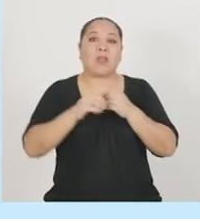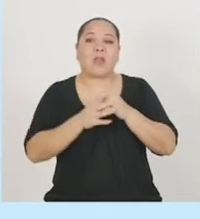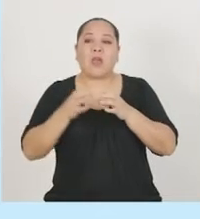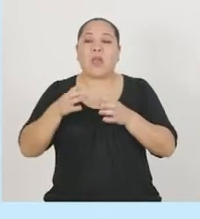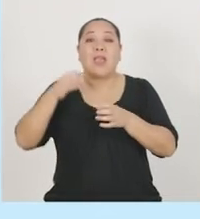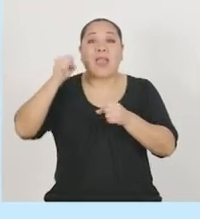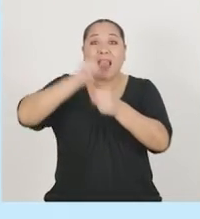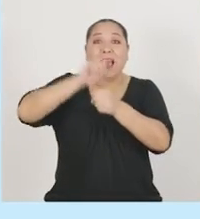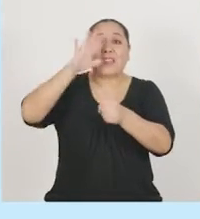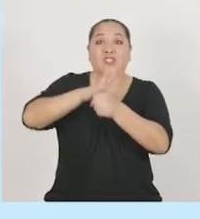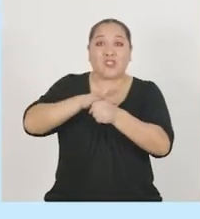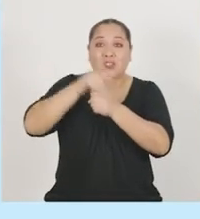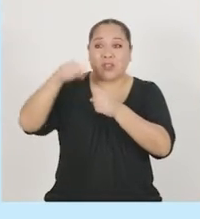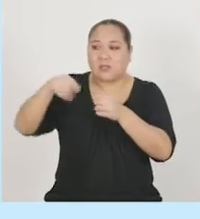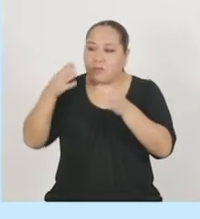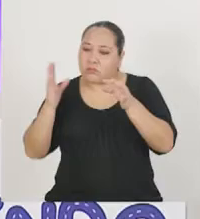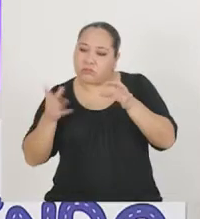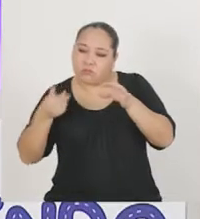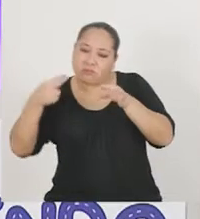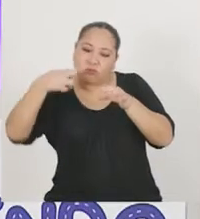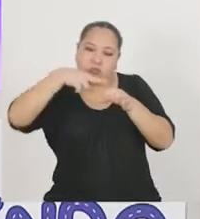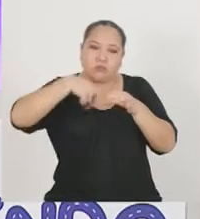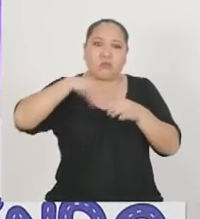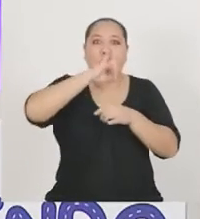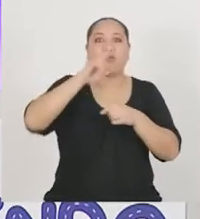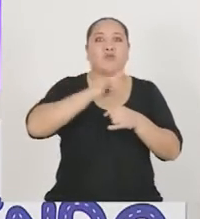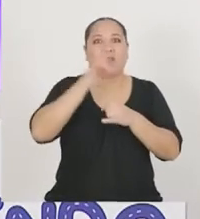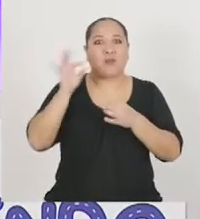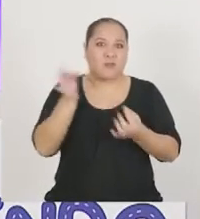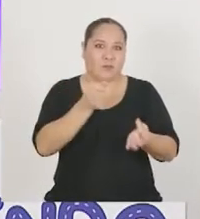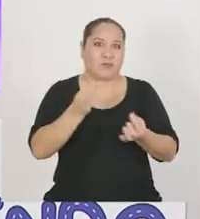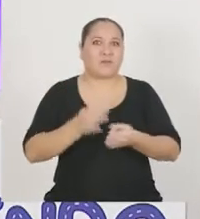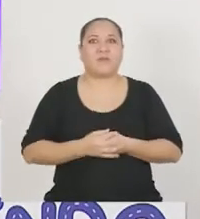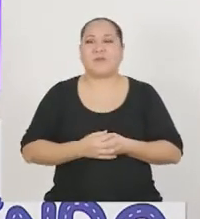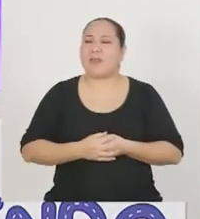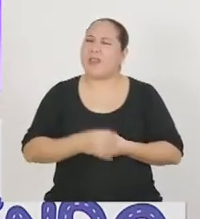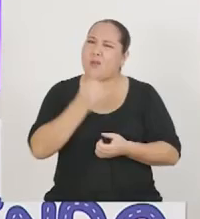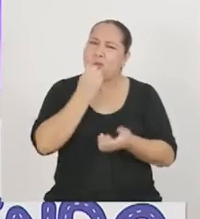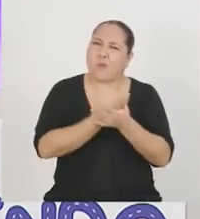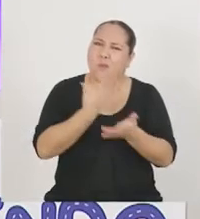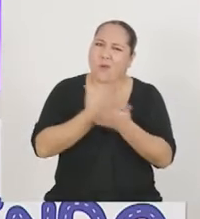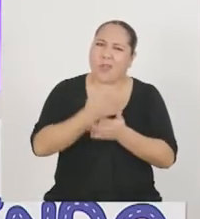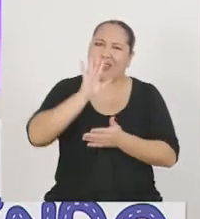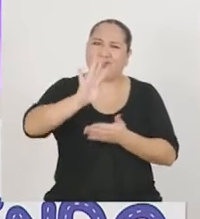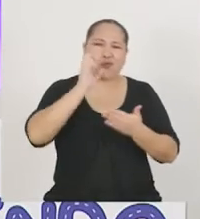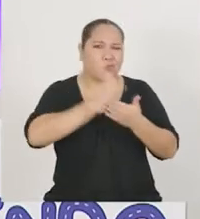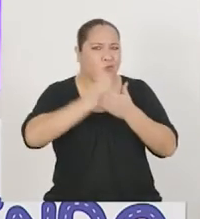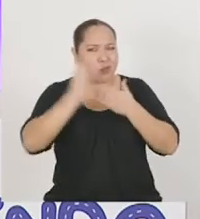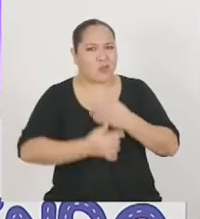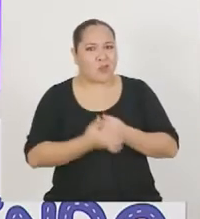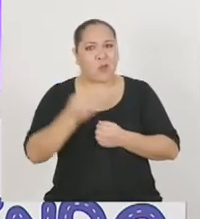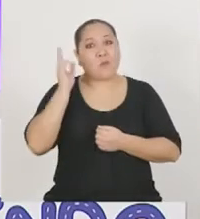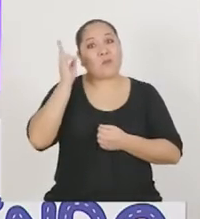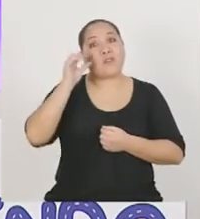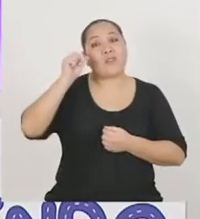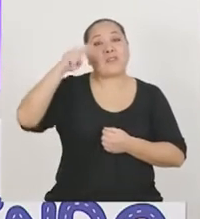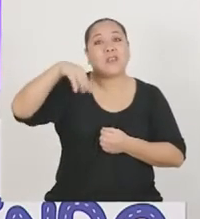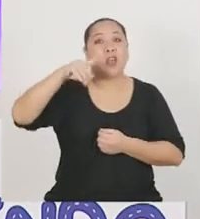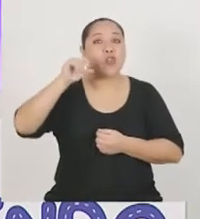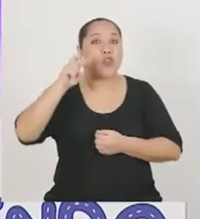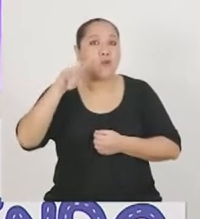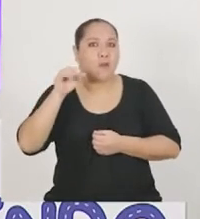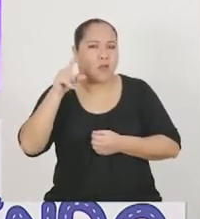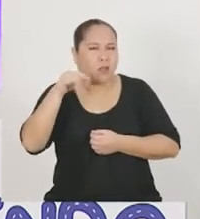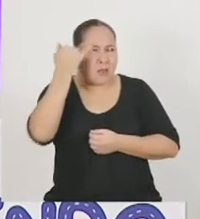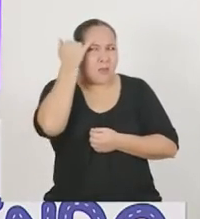que en este caso utilizábamos el plástico. ¡Qué bueno lo que está ocurriendo con su proyecto! Profesor Sandoval, me imagino que esta idea